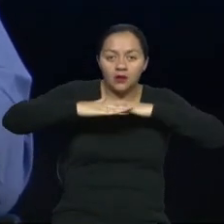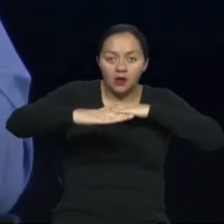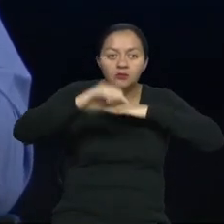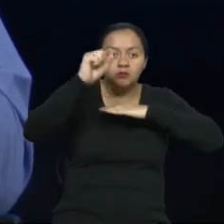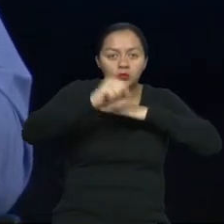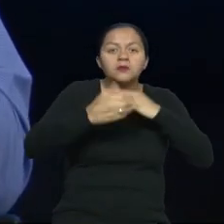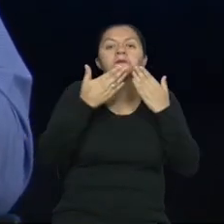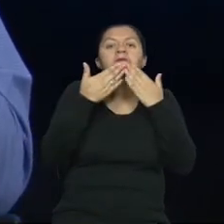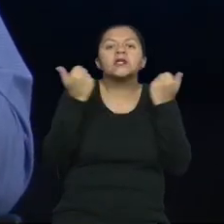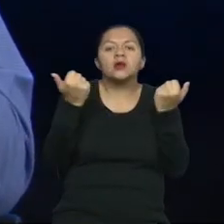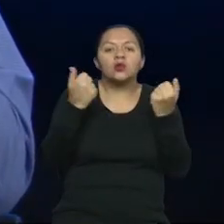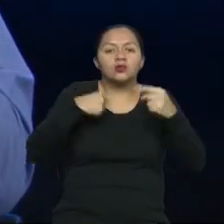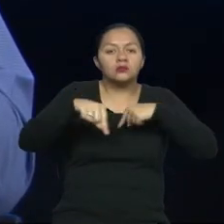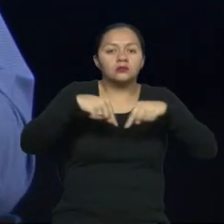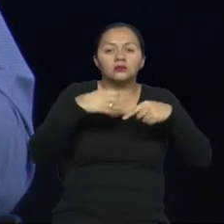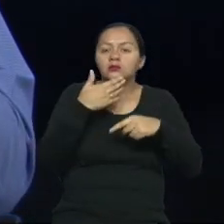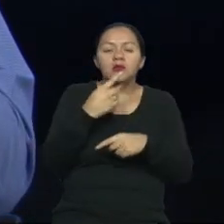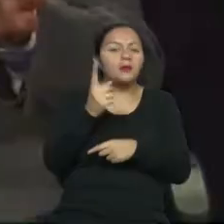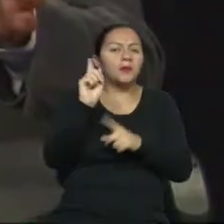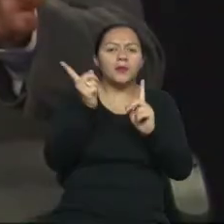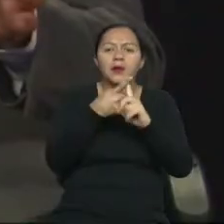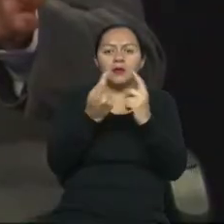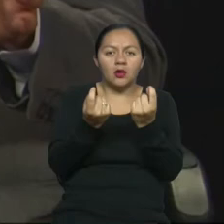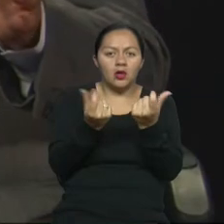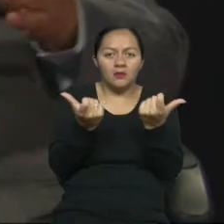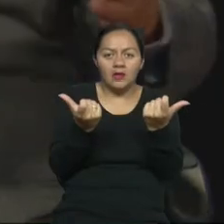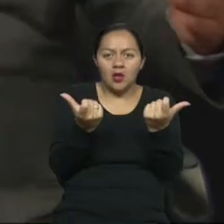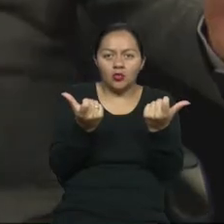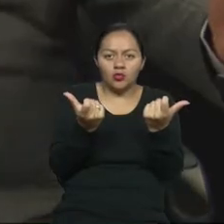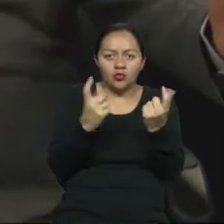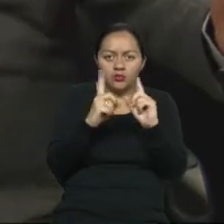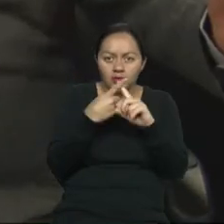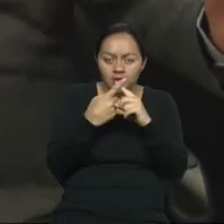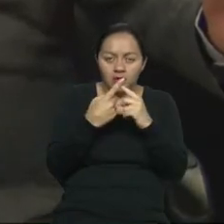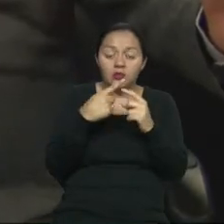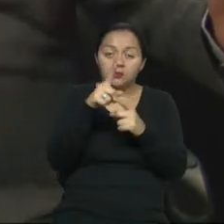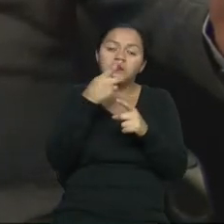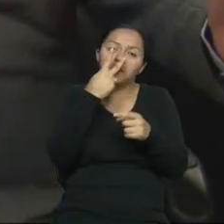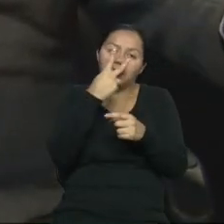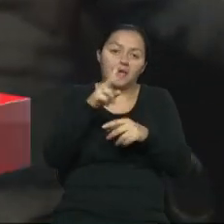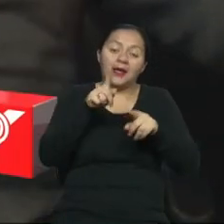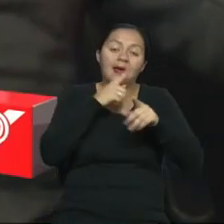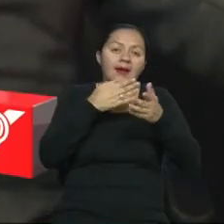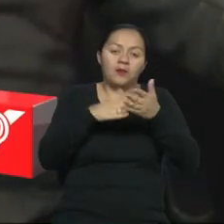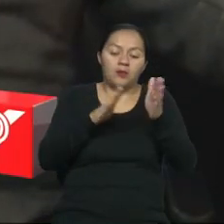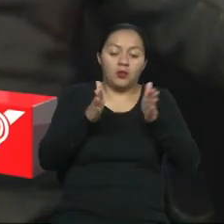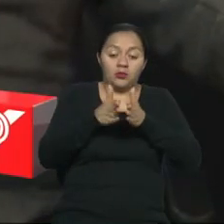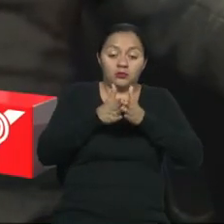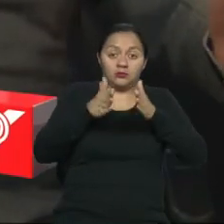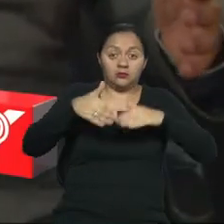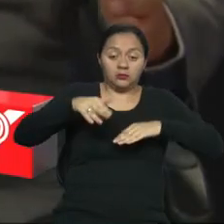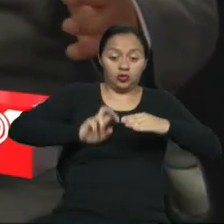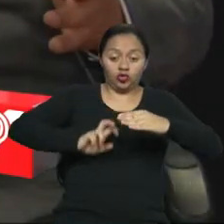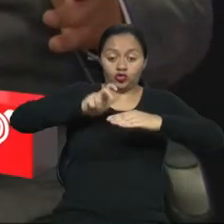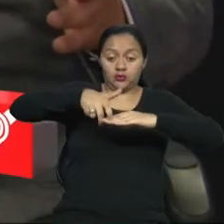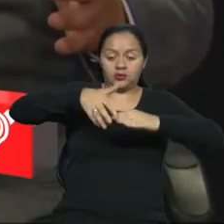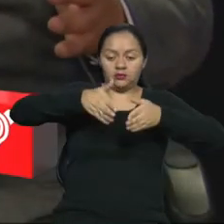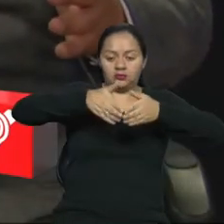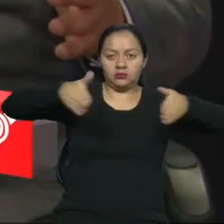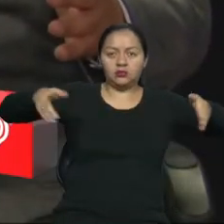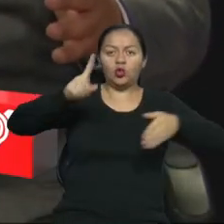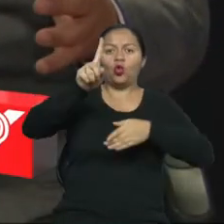permitan una mejor movilidad? Primero, eliminar barreras arquitectónicas. Tenemos a veces aceras de un metro, de un metro veinte, donde